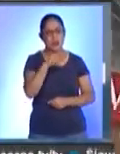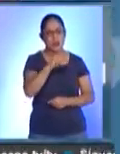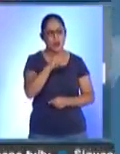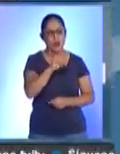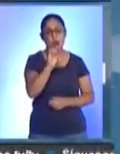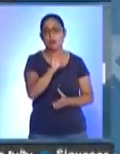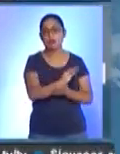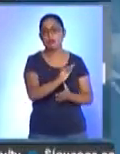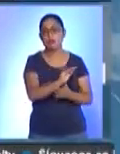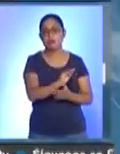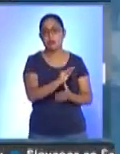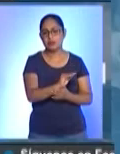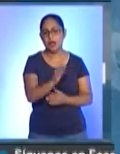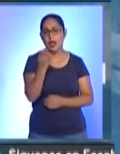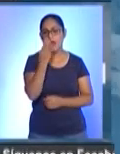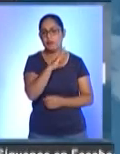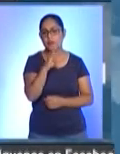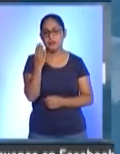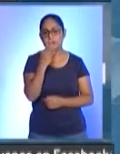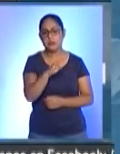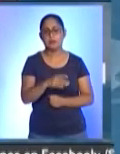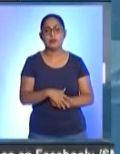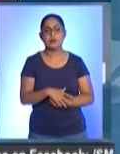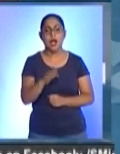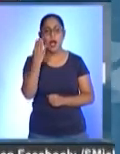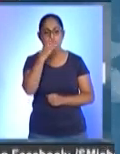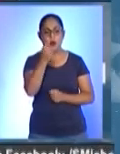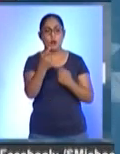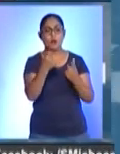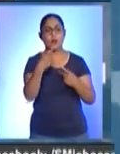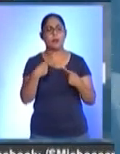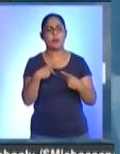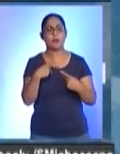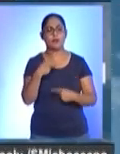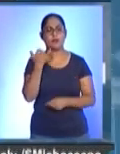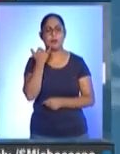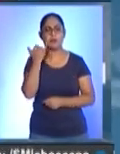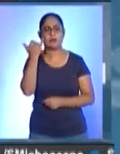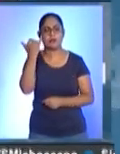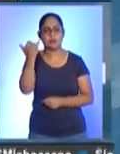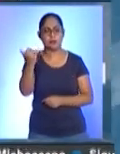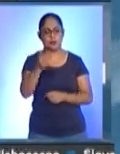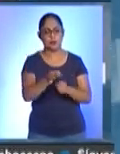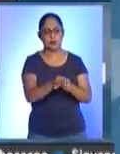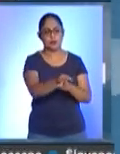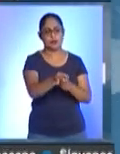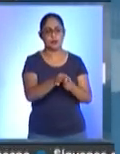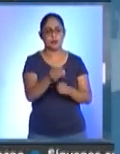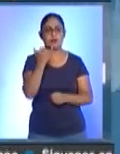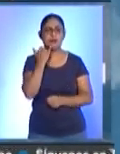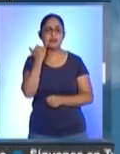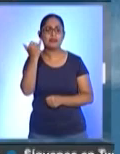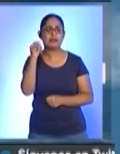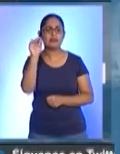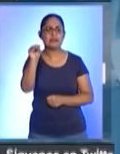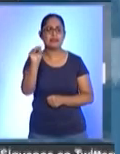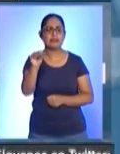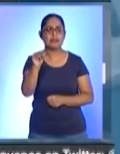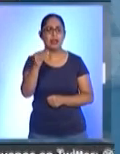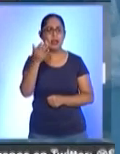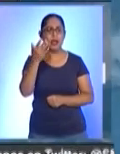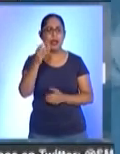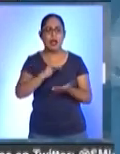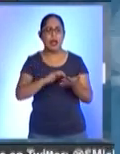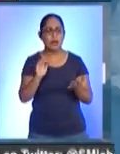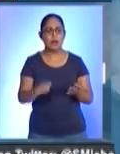ignoradas. Nos han contactado colectivas de otros municipios. En este caso pues fue de